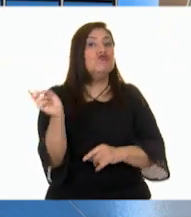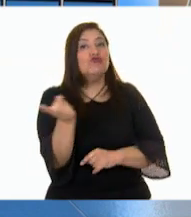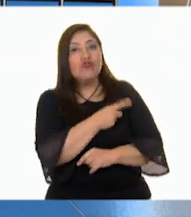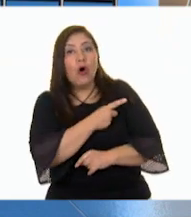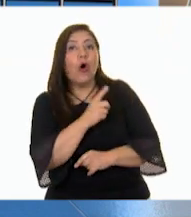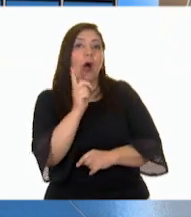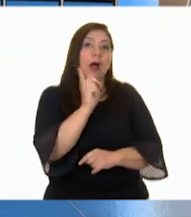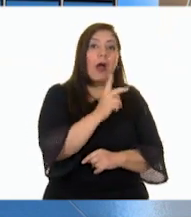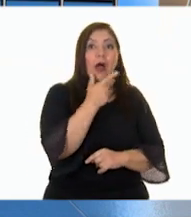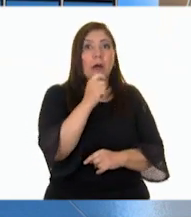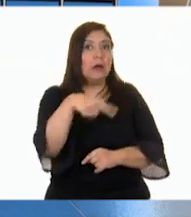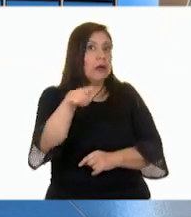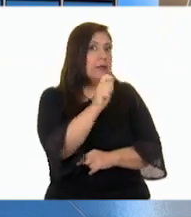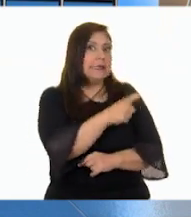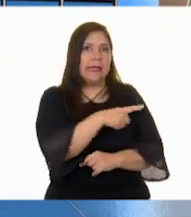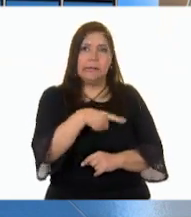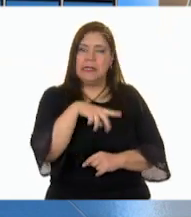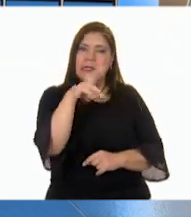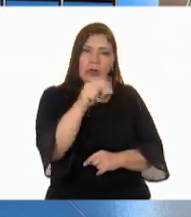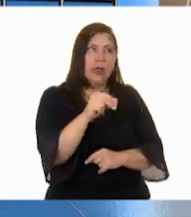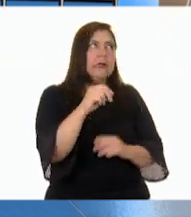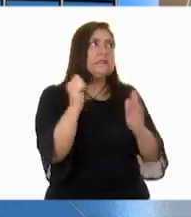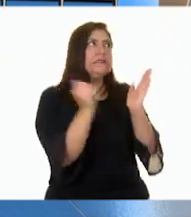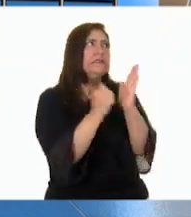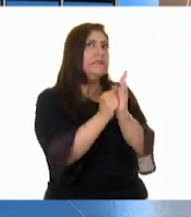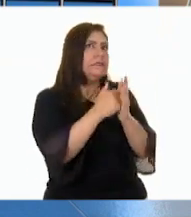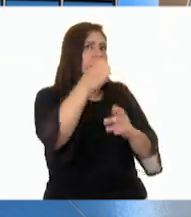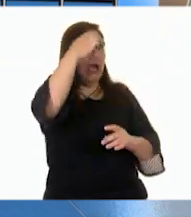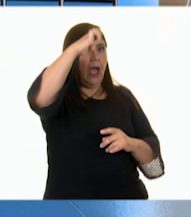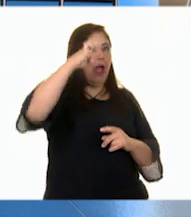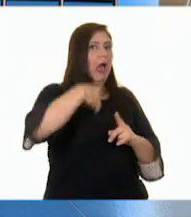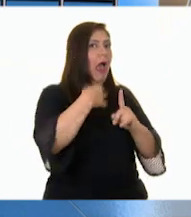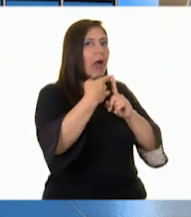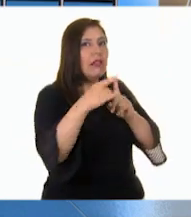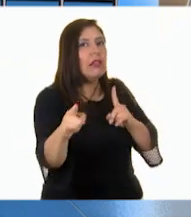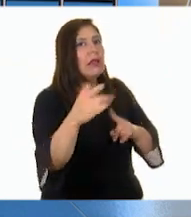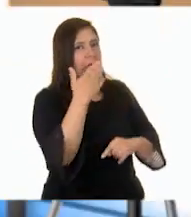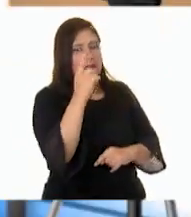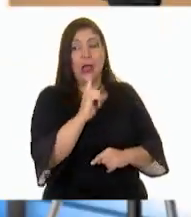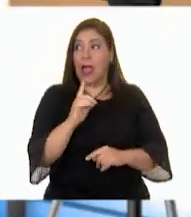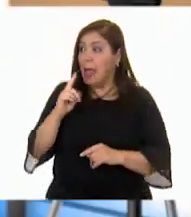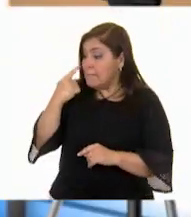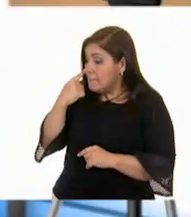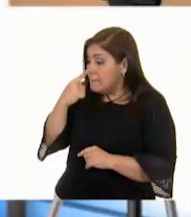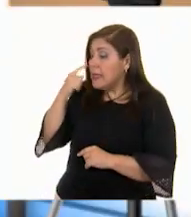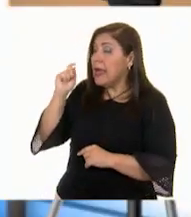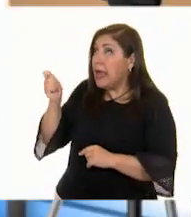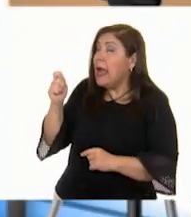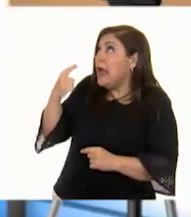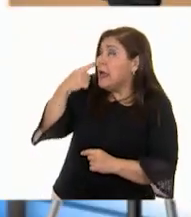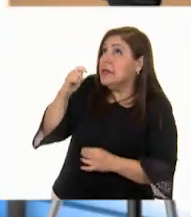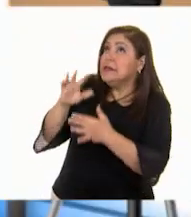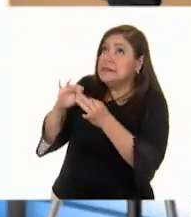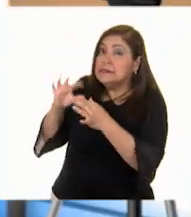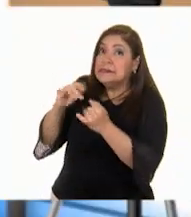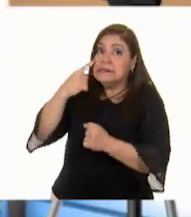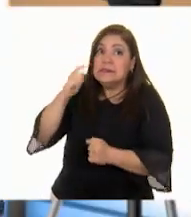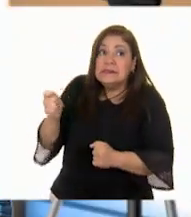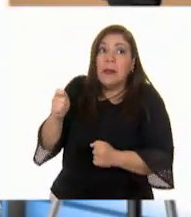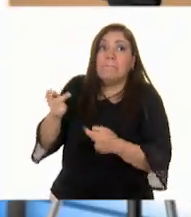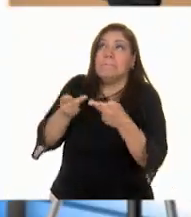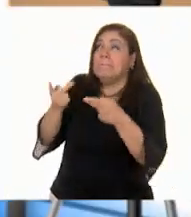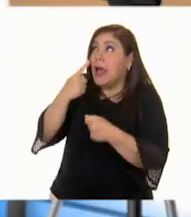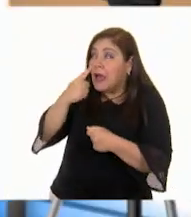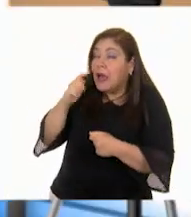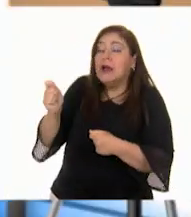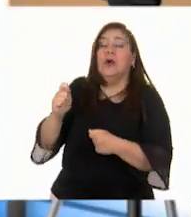o solas. Y no conocemos a quien toca nuestra puerta. Espera, Ale, porque viene lo peor. Prepárate.